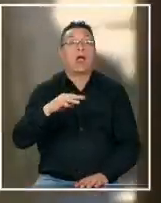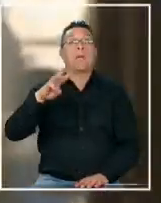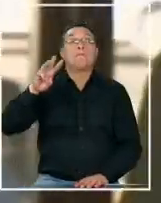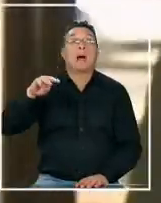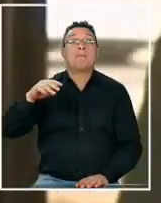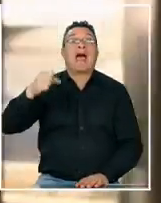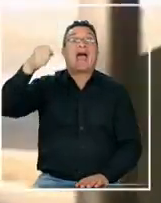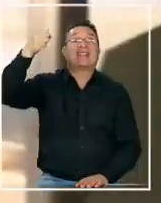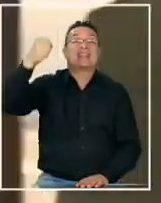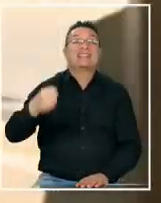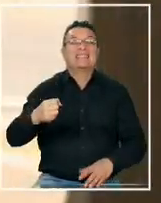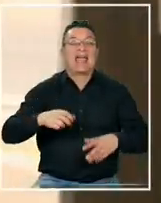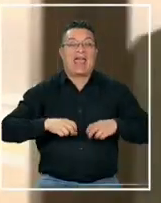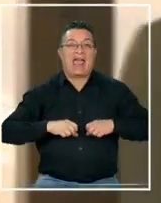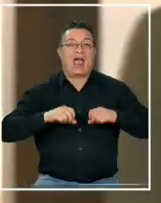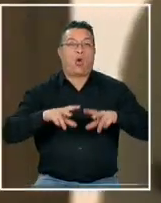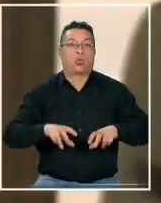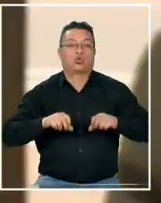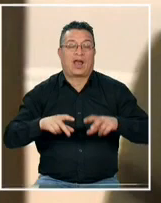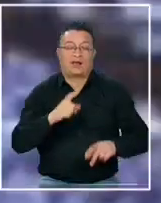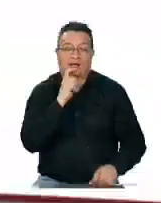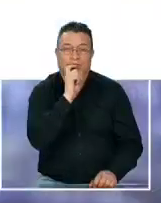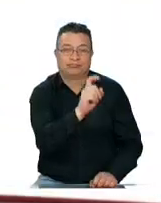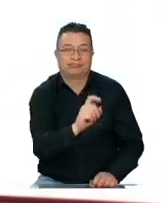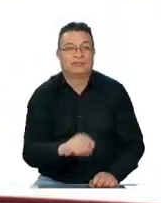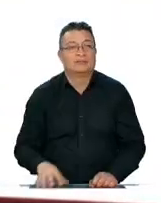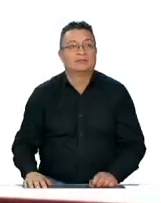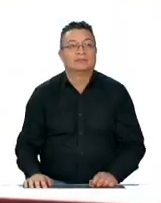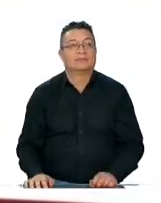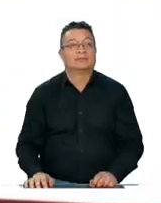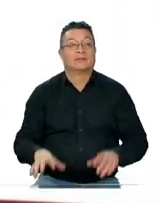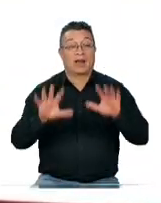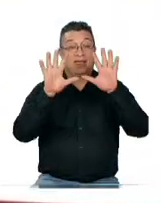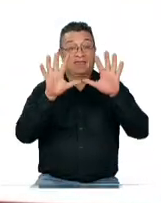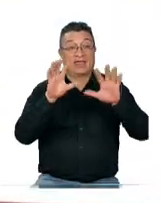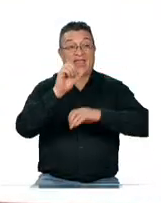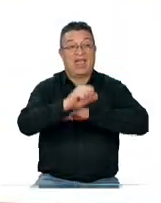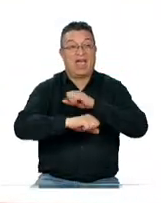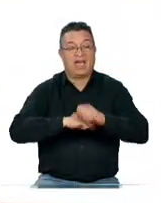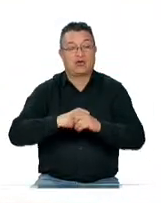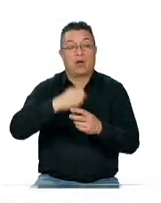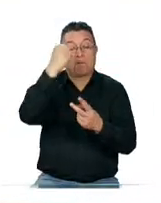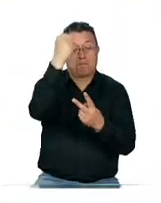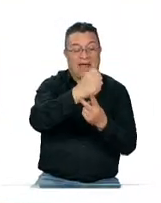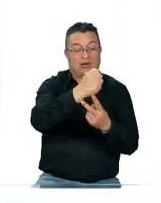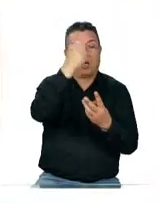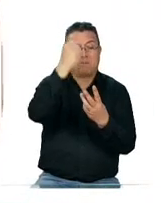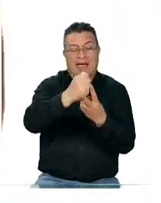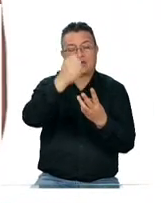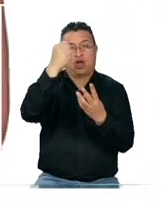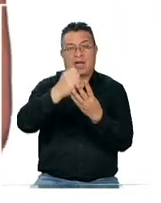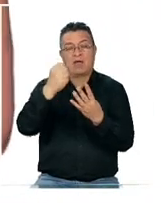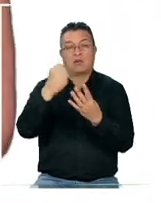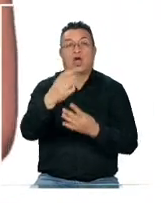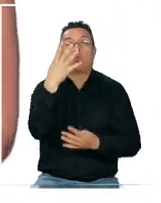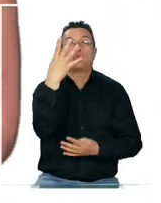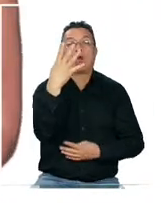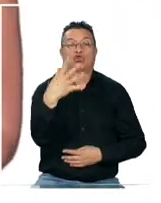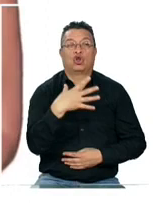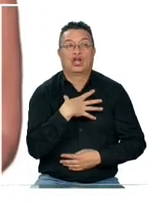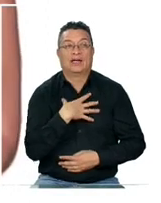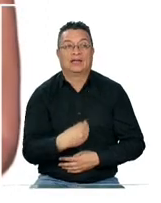asesina de Australia durante 10 años mató uno por uno a sus cuatro hijos